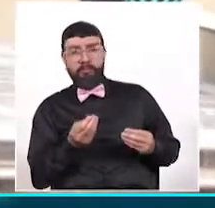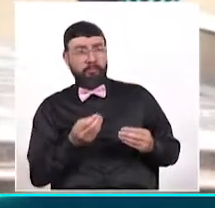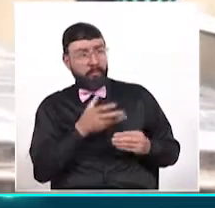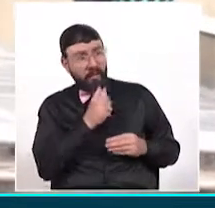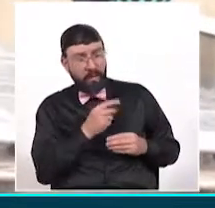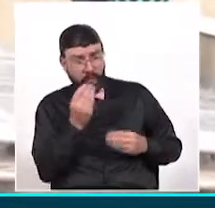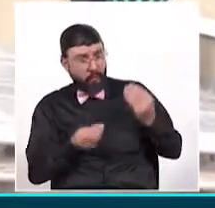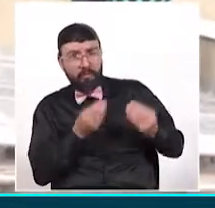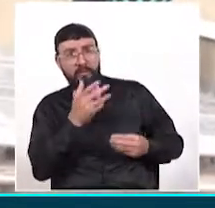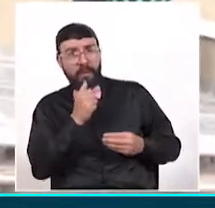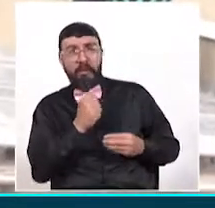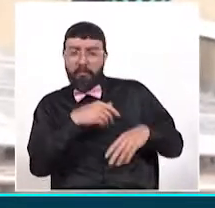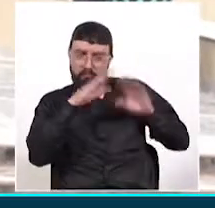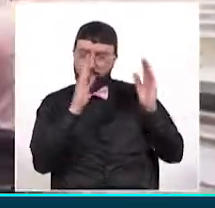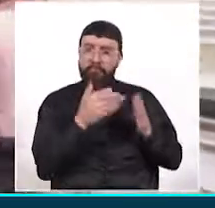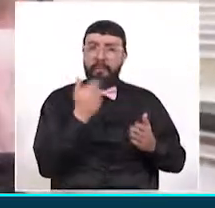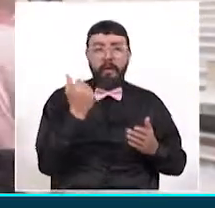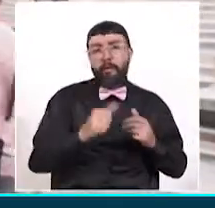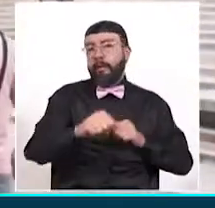No ha hecho nada que hacerlo.